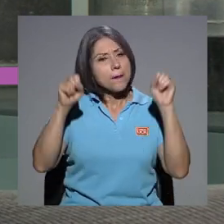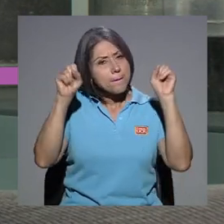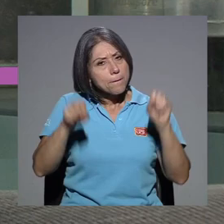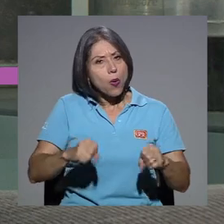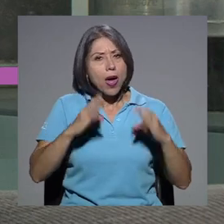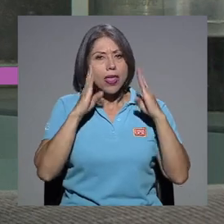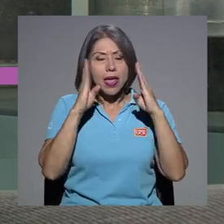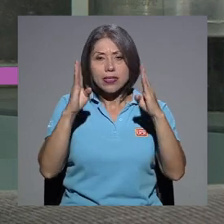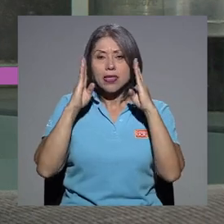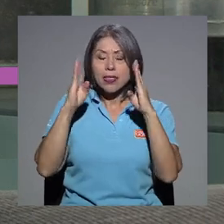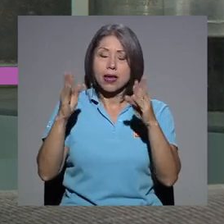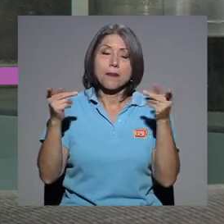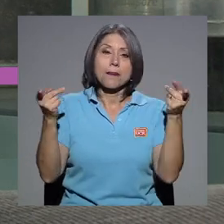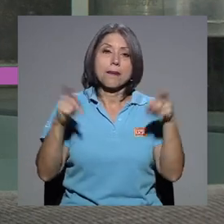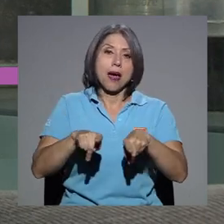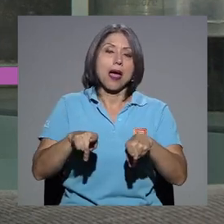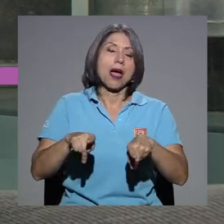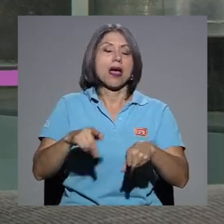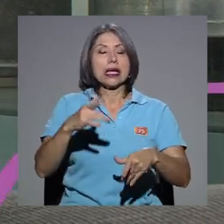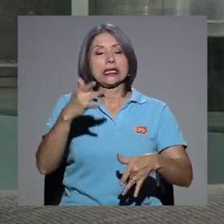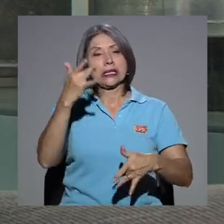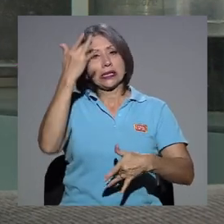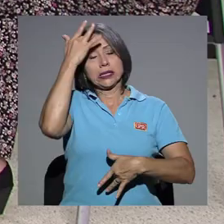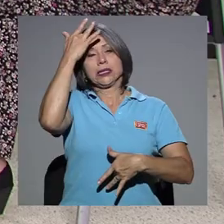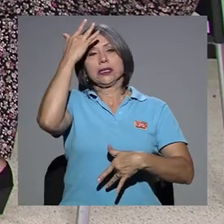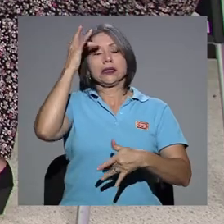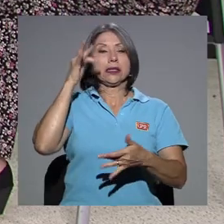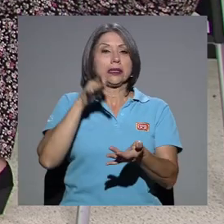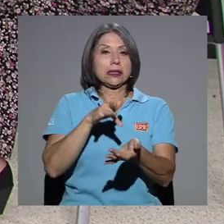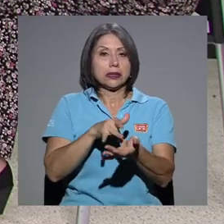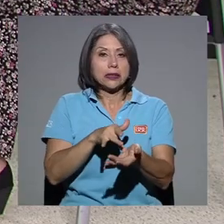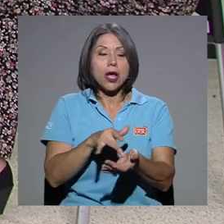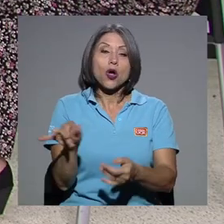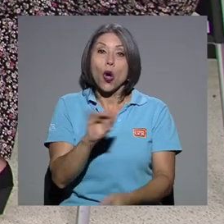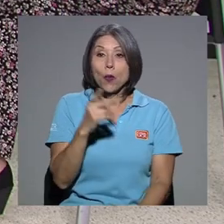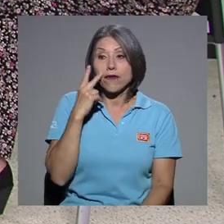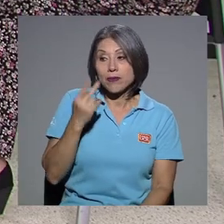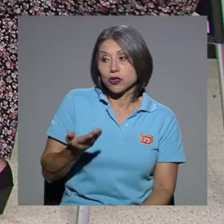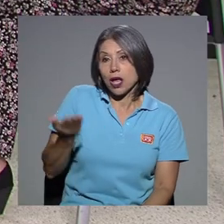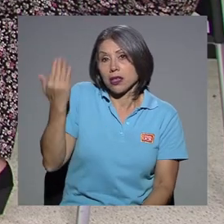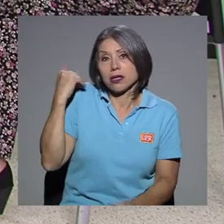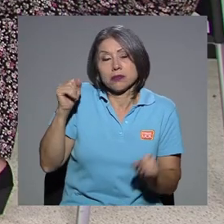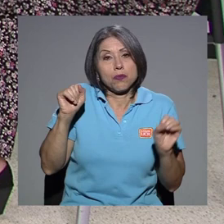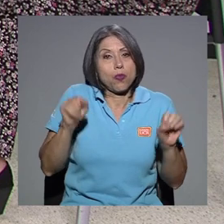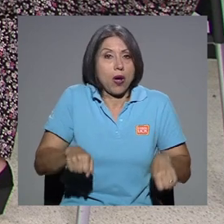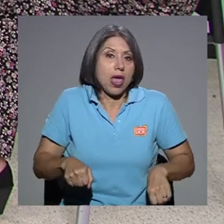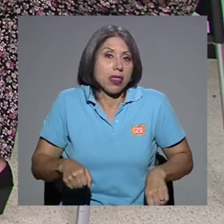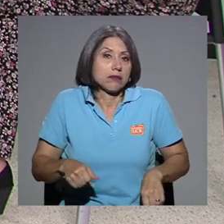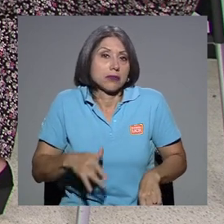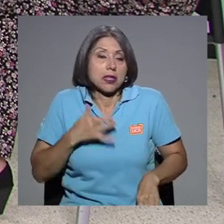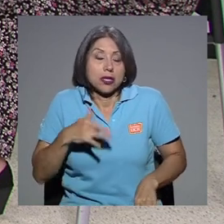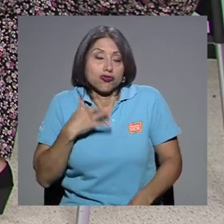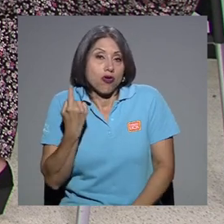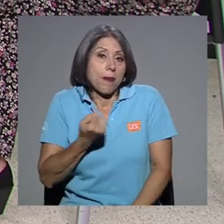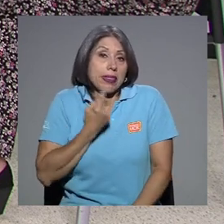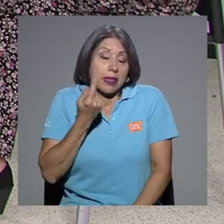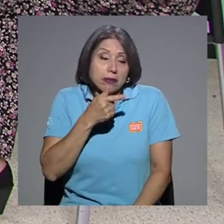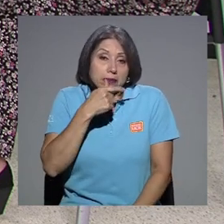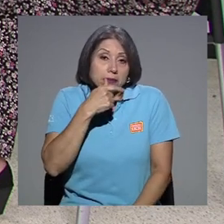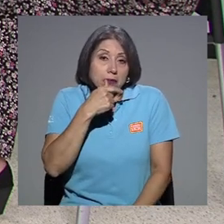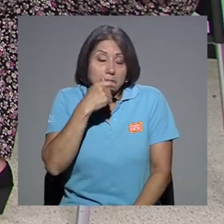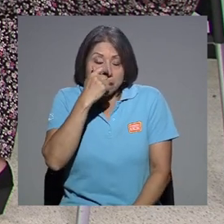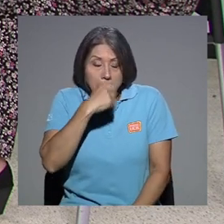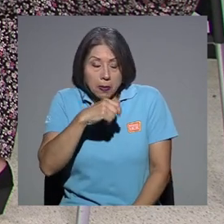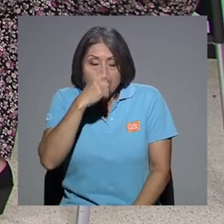severos de este tipo de infecciones. Que como vimos, puede ser desde un frío muy severo hasta